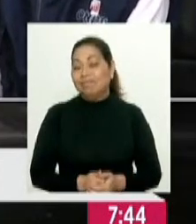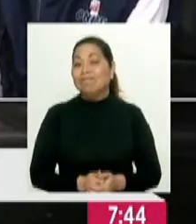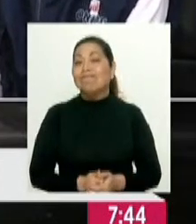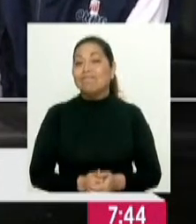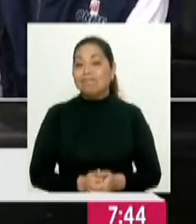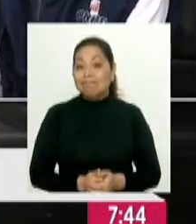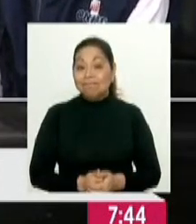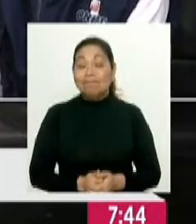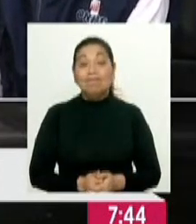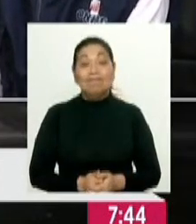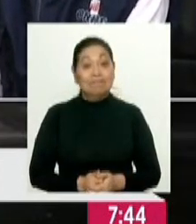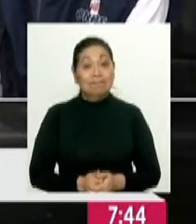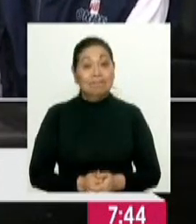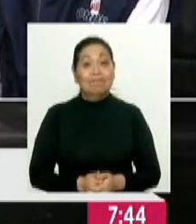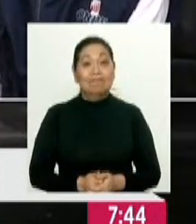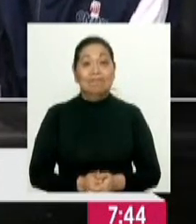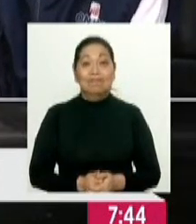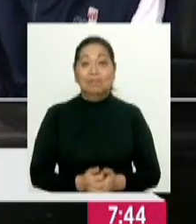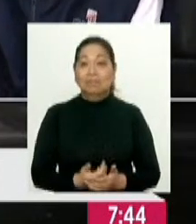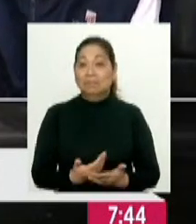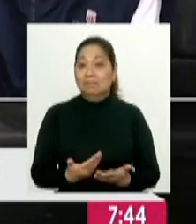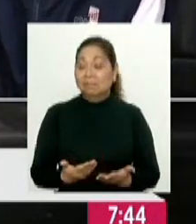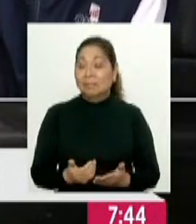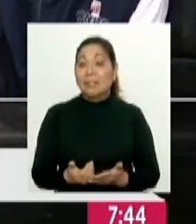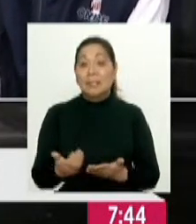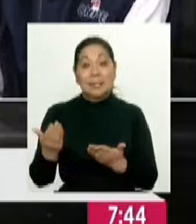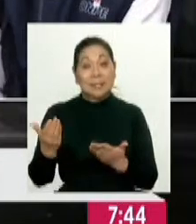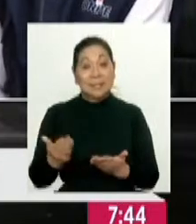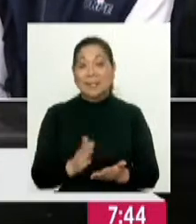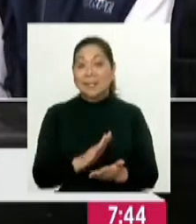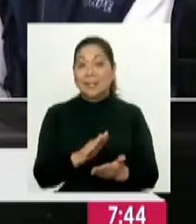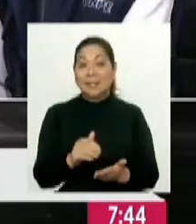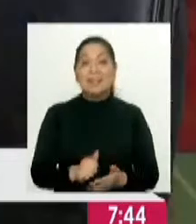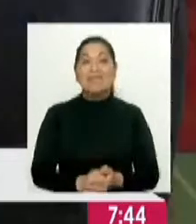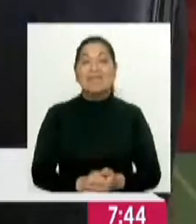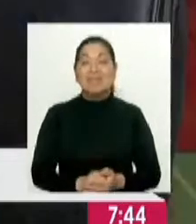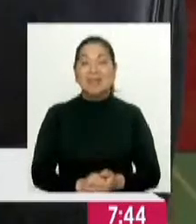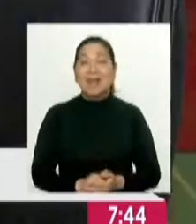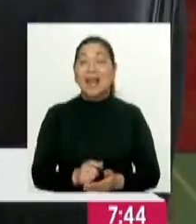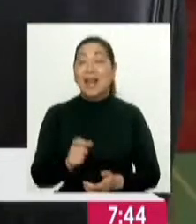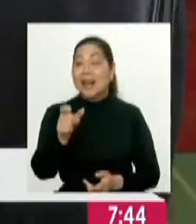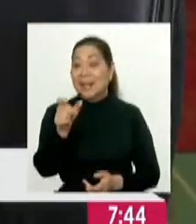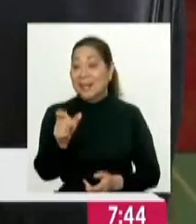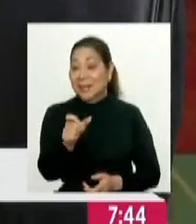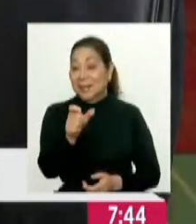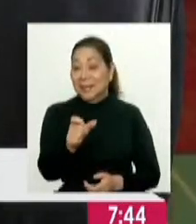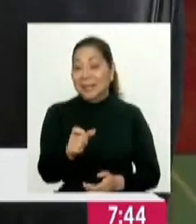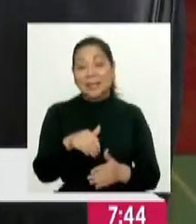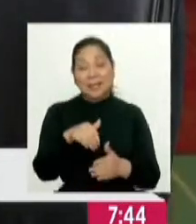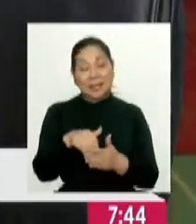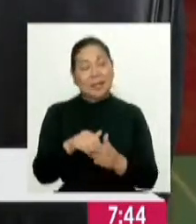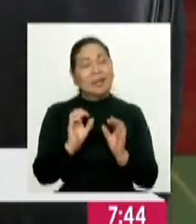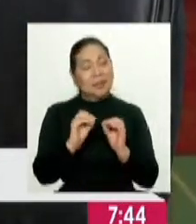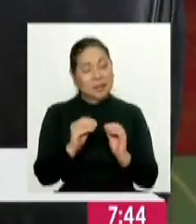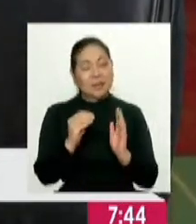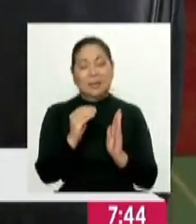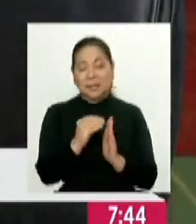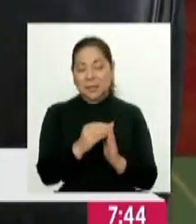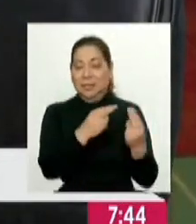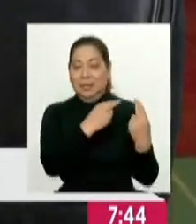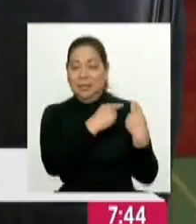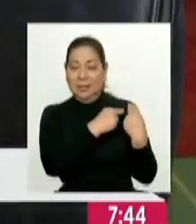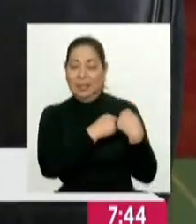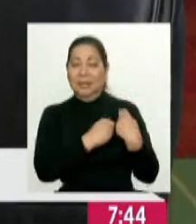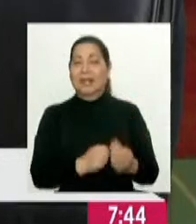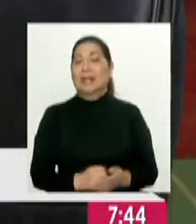Perfecto. No sé si hay algo más que decir. que... Invitar a los candidatos y candidatas, por favor, a que cumplan con esta